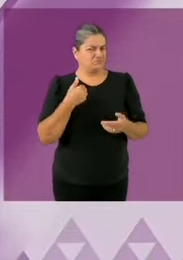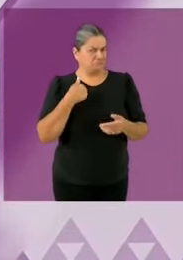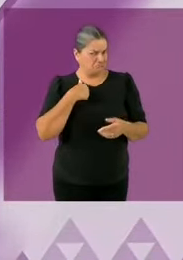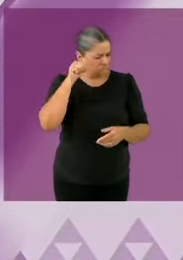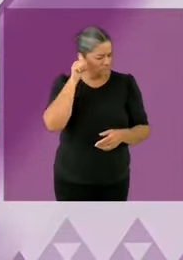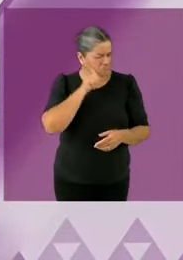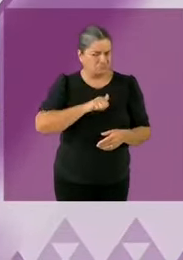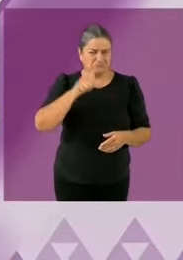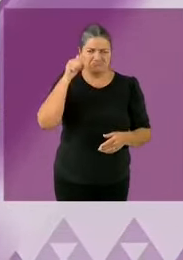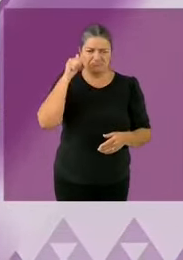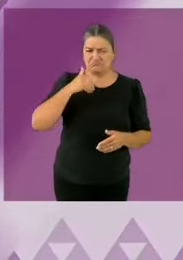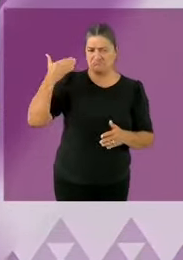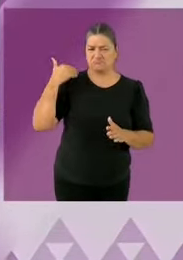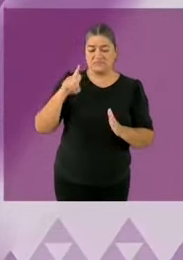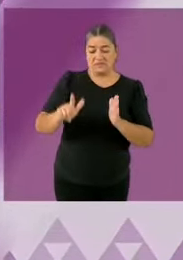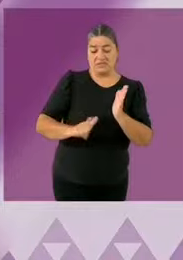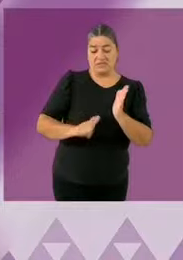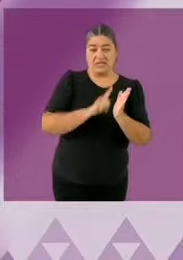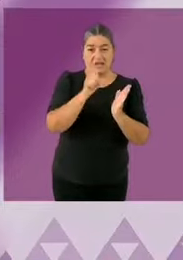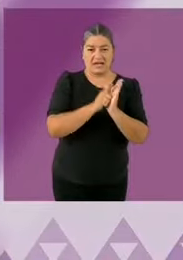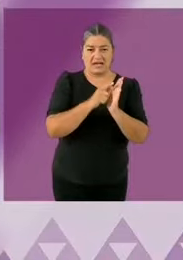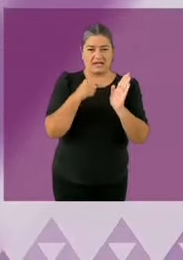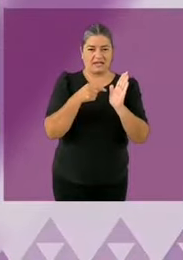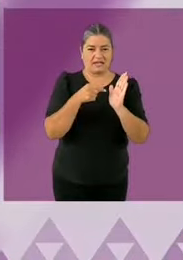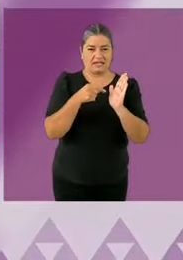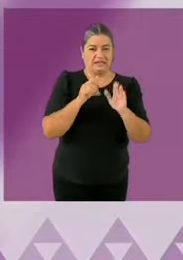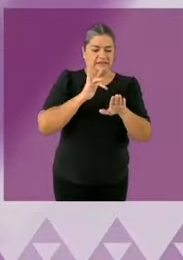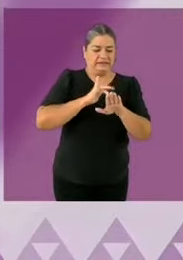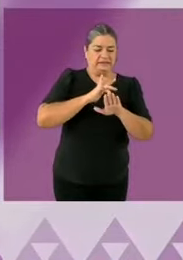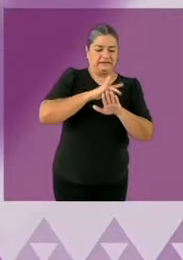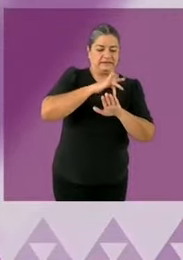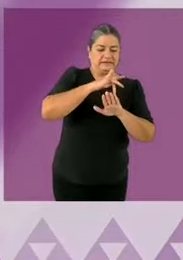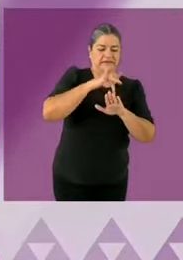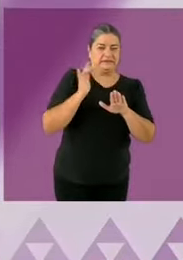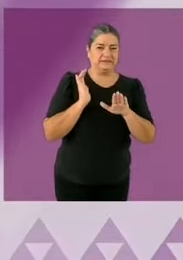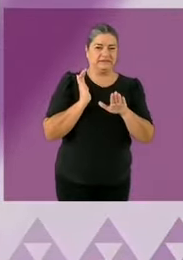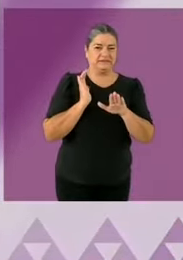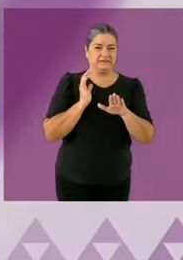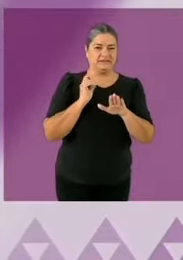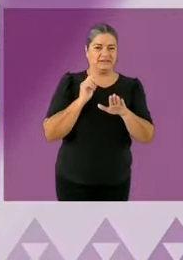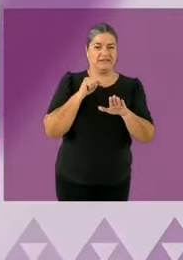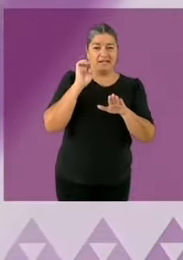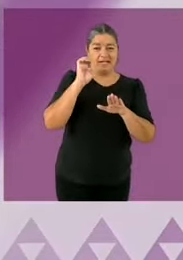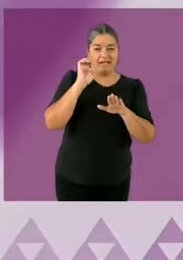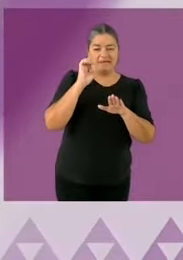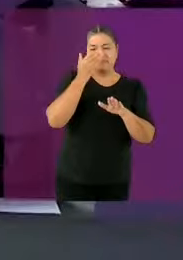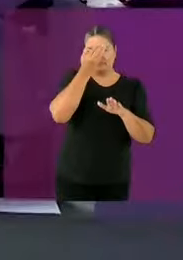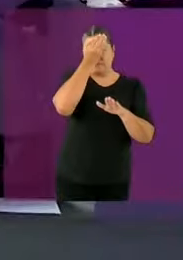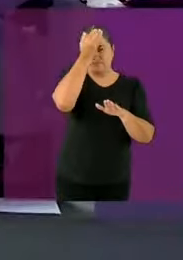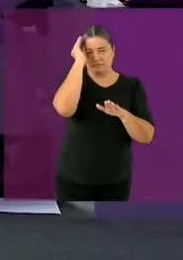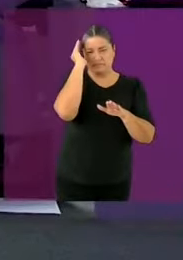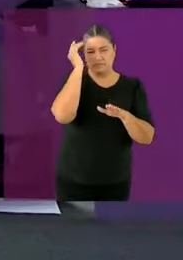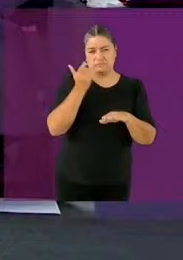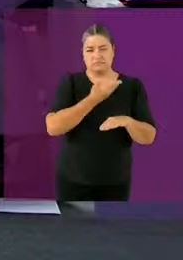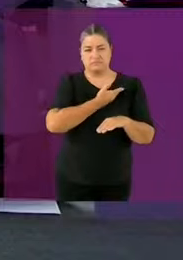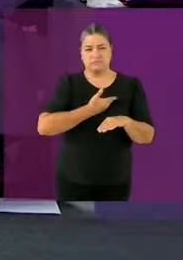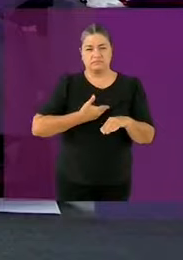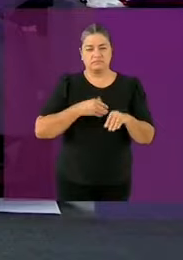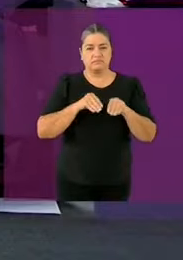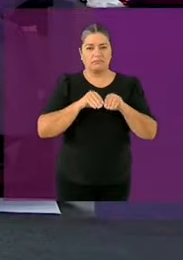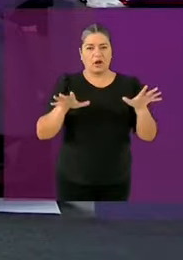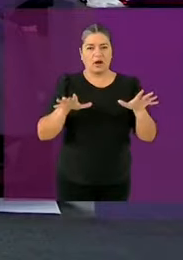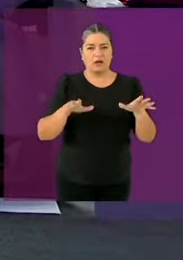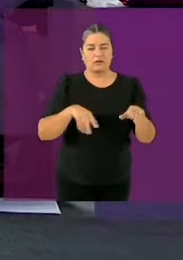Peña Nieto que el gobierno de Morena en lugar de cambiar y modificar la quiso volver a publicar. Iniciativa para crear el Comité de